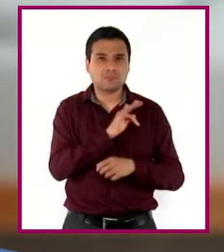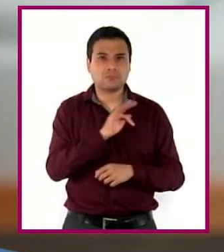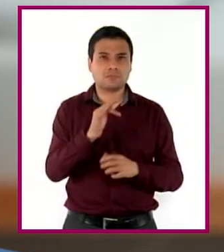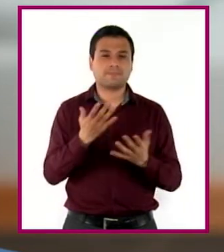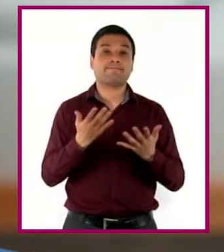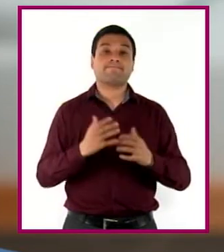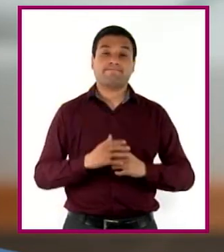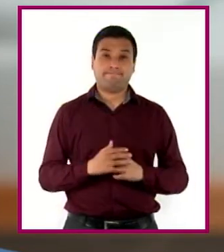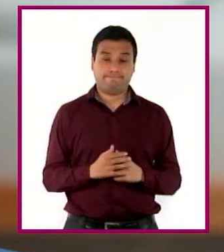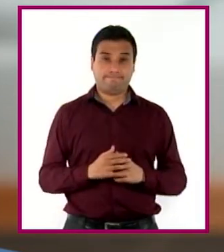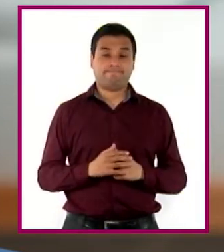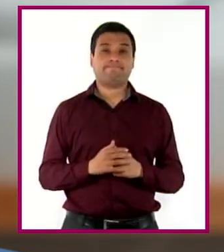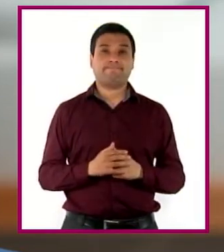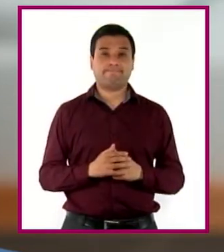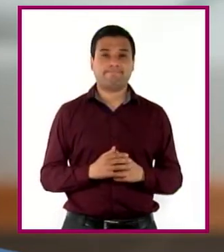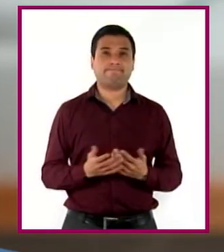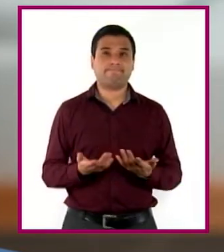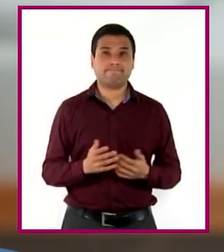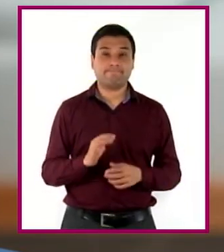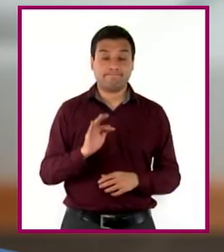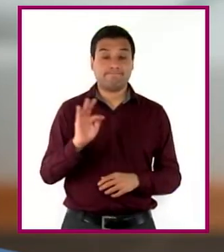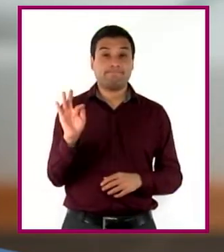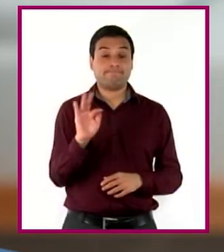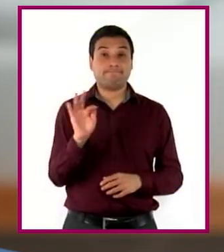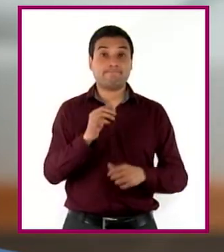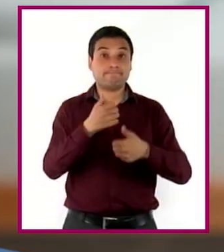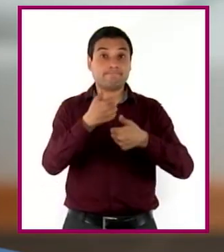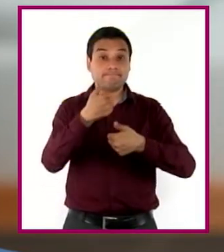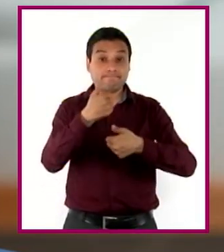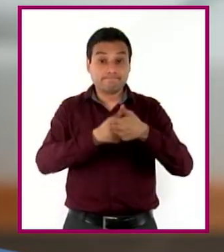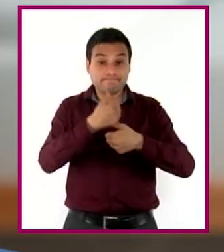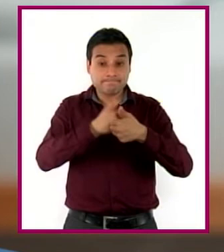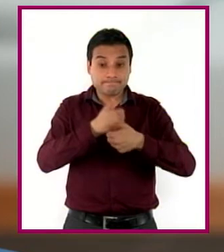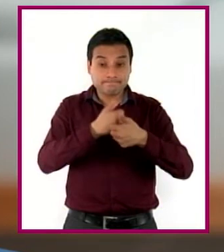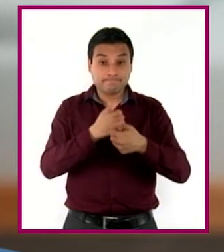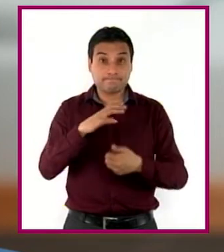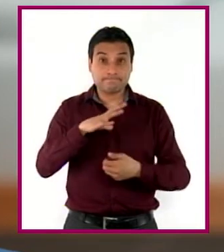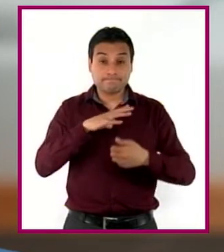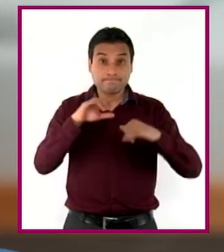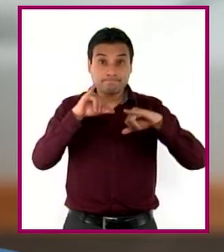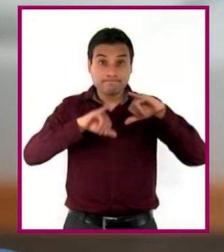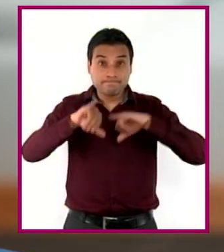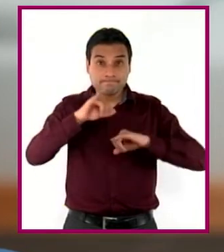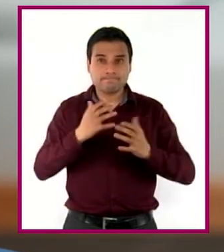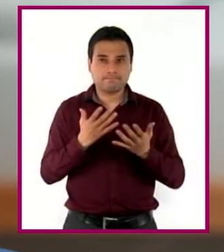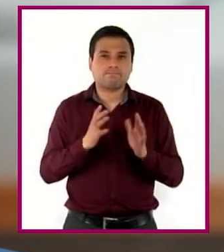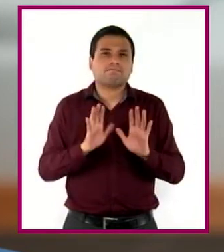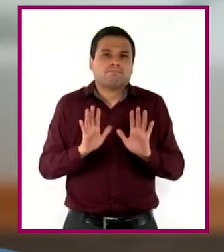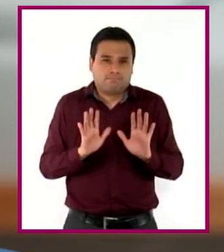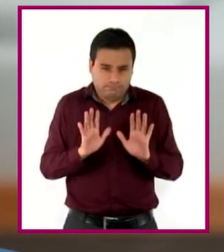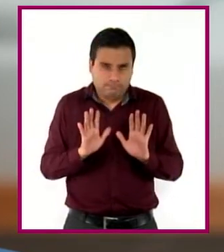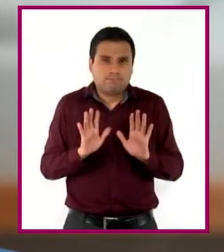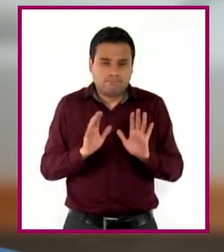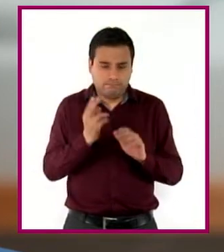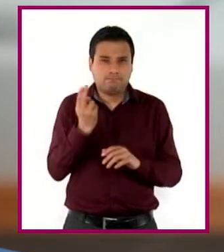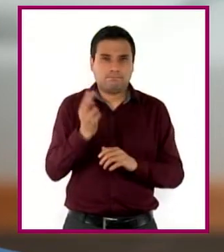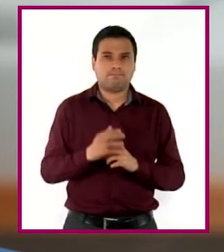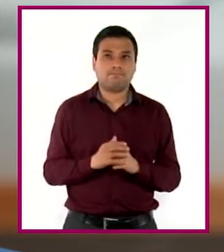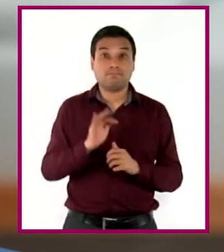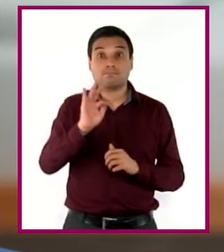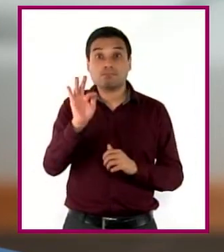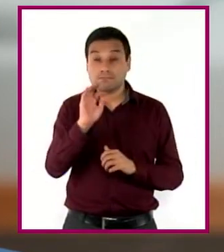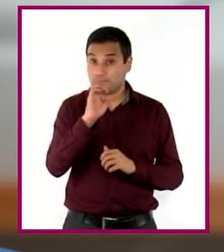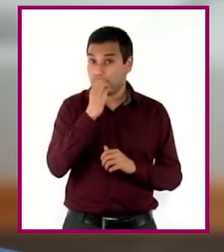con carreras que necesiten trabajos en laboratorios o algo así, se vuelva más complicado si la escuela donde estudias no tiene las instalaciones o el equipo.